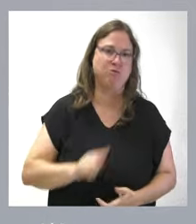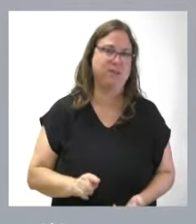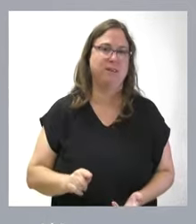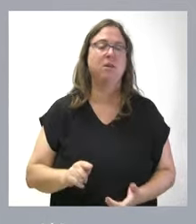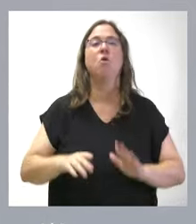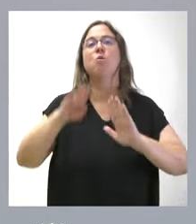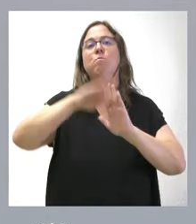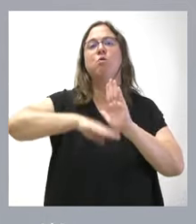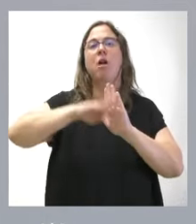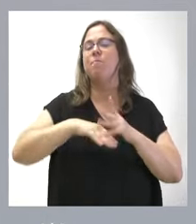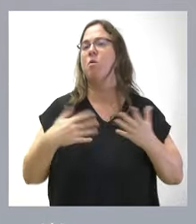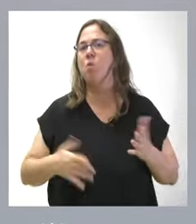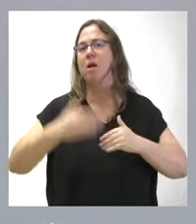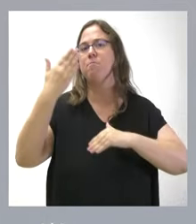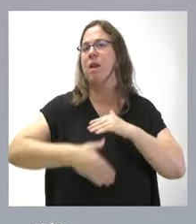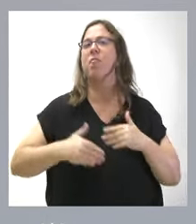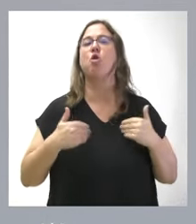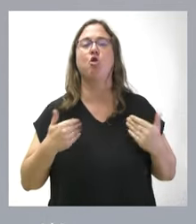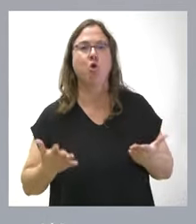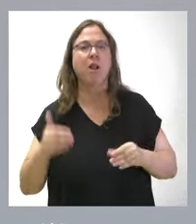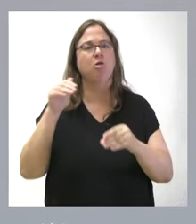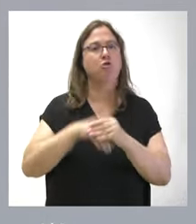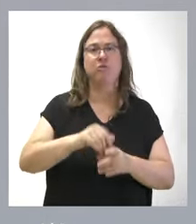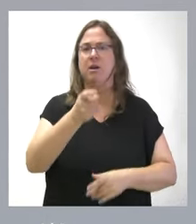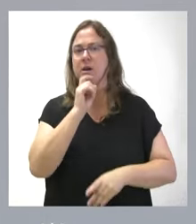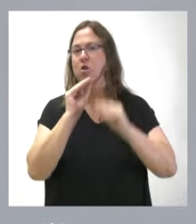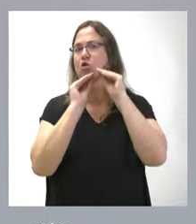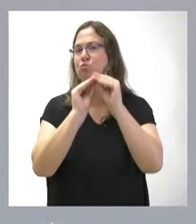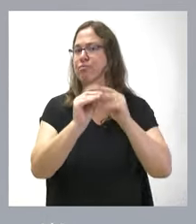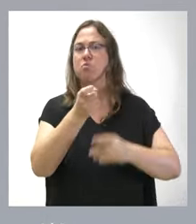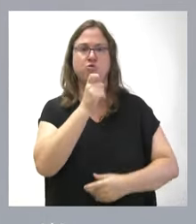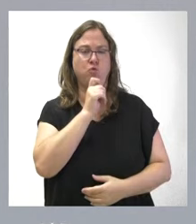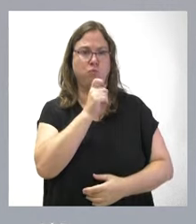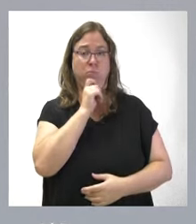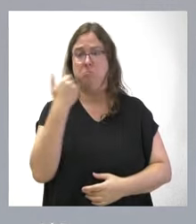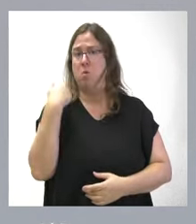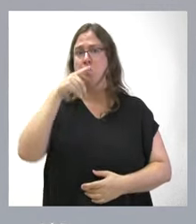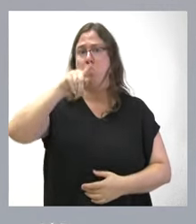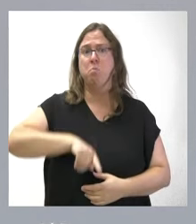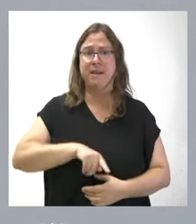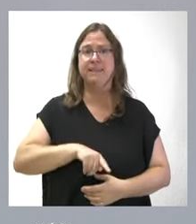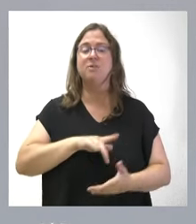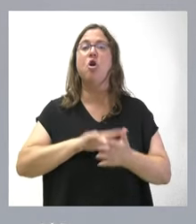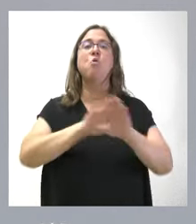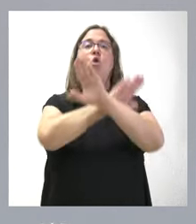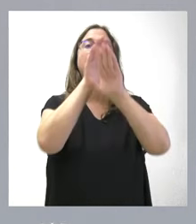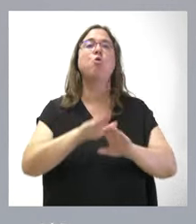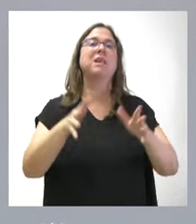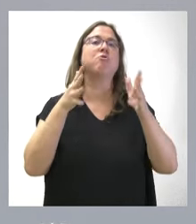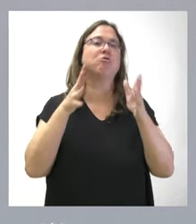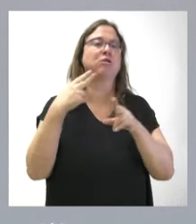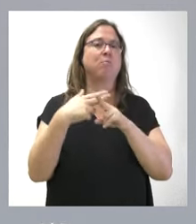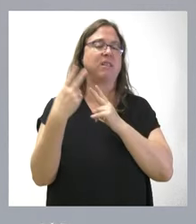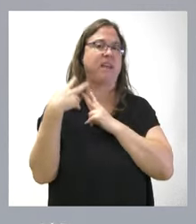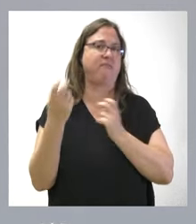es el programa de actuaciones, en qué plazo, con qué contenido, cómo se va a desarrollar. Hace ahora un mes tuvimos un último consejo de política fiscal y